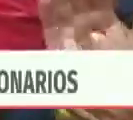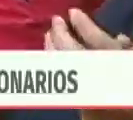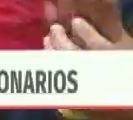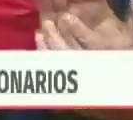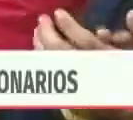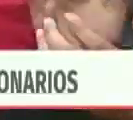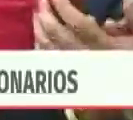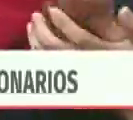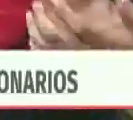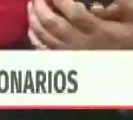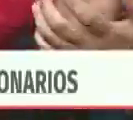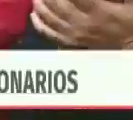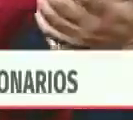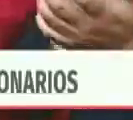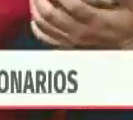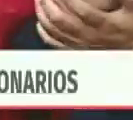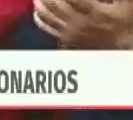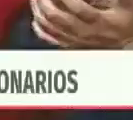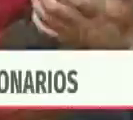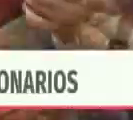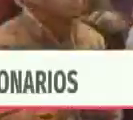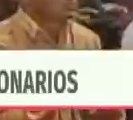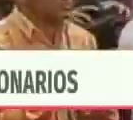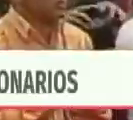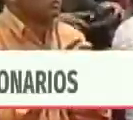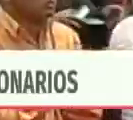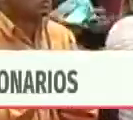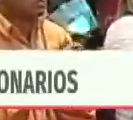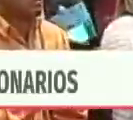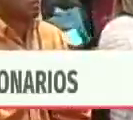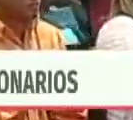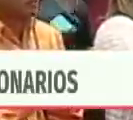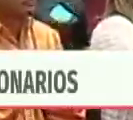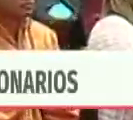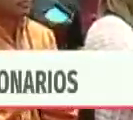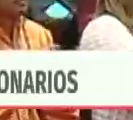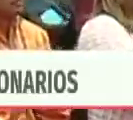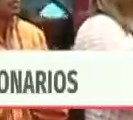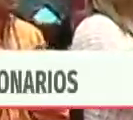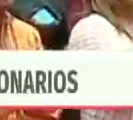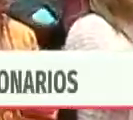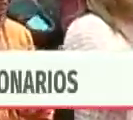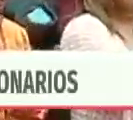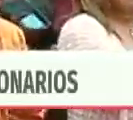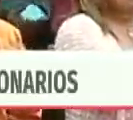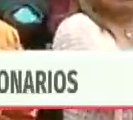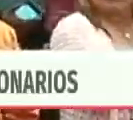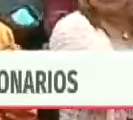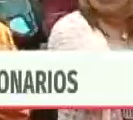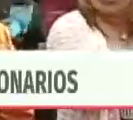mando, una estructura de funcionamiento que ustedes mismos establezcan,